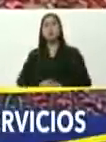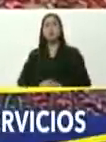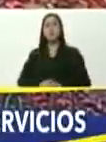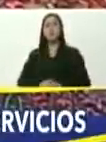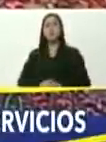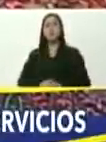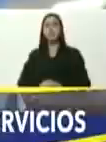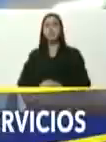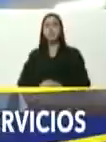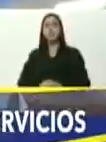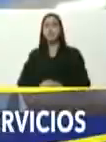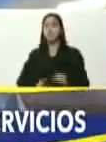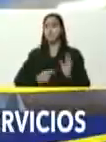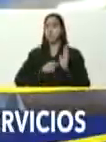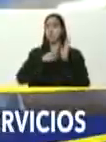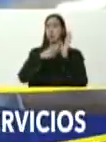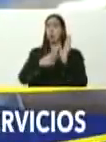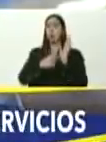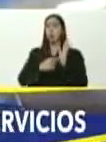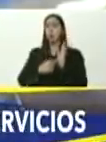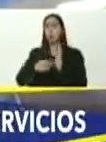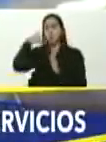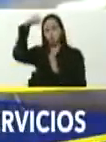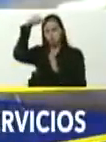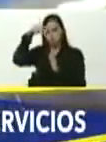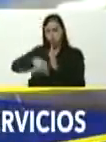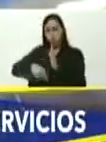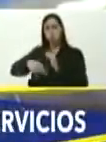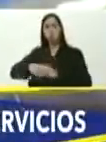donde ha mostrado, con profusión,